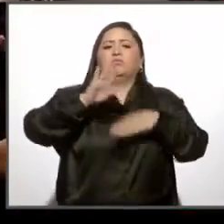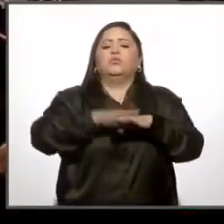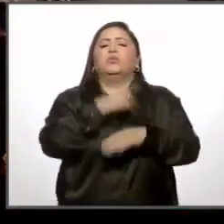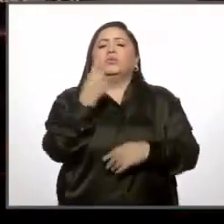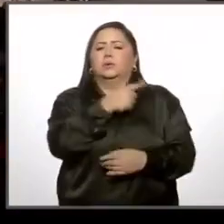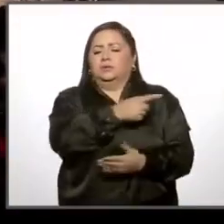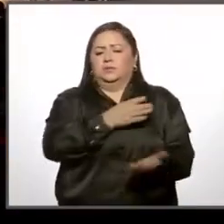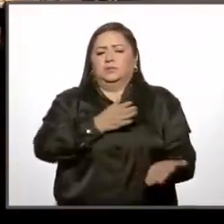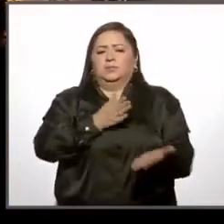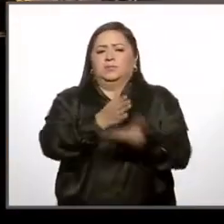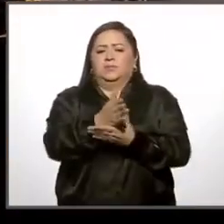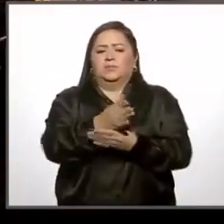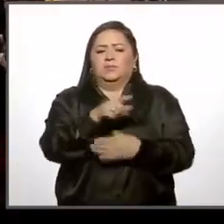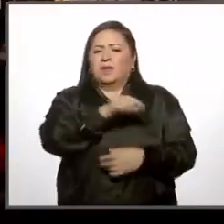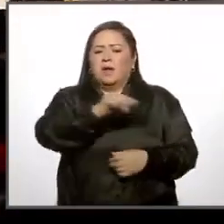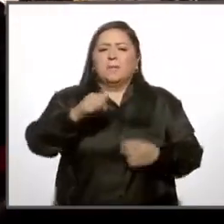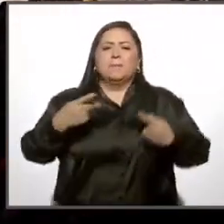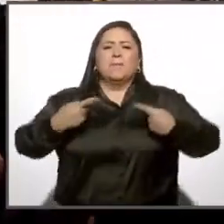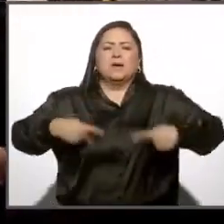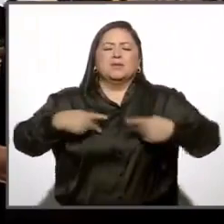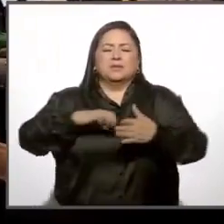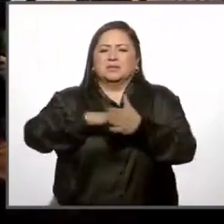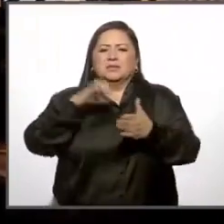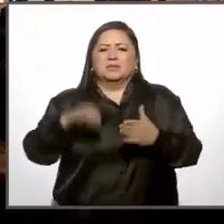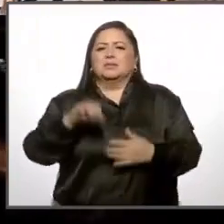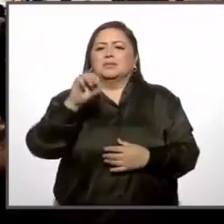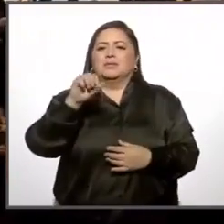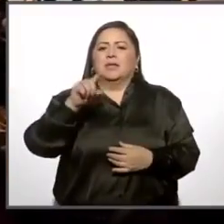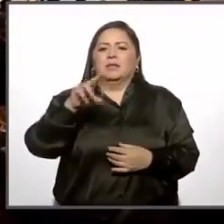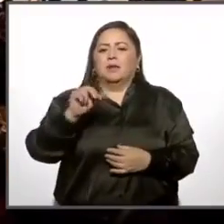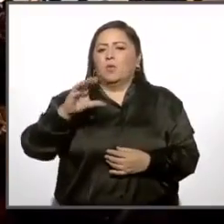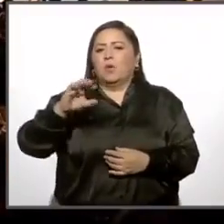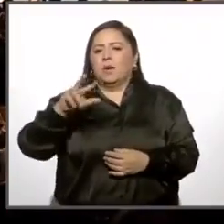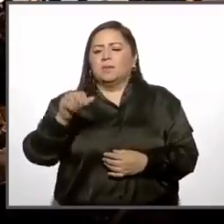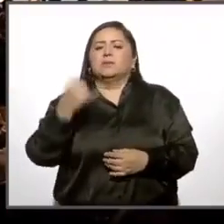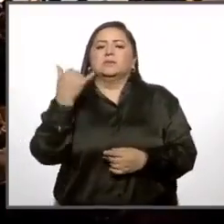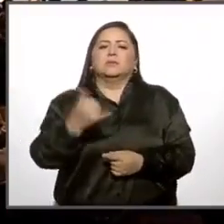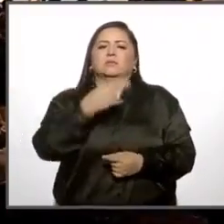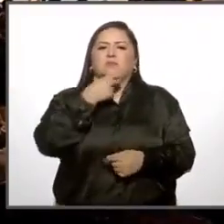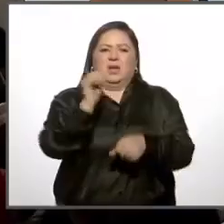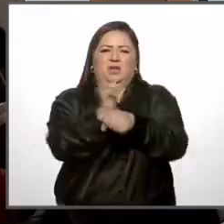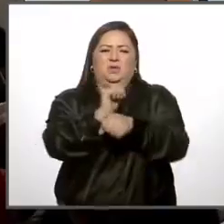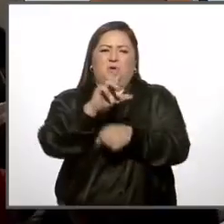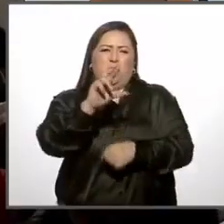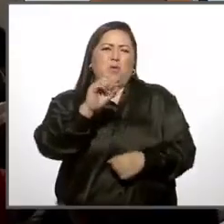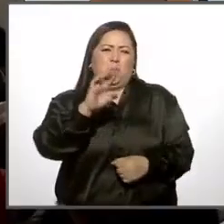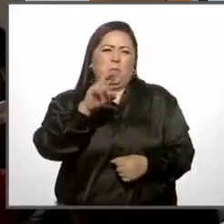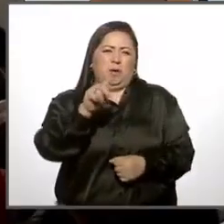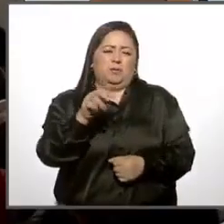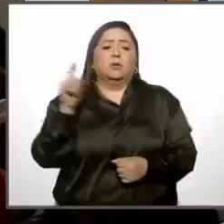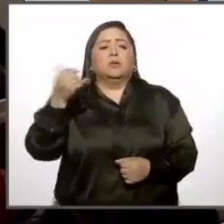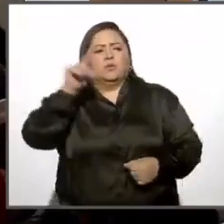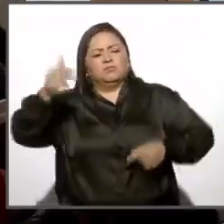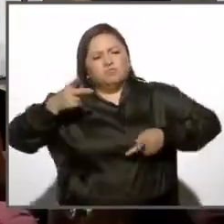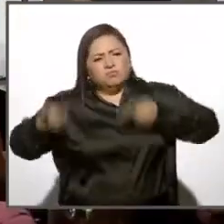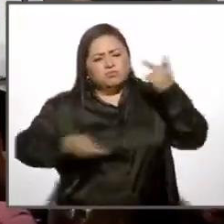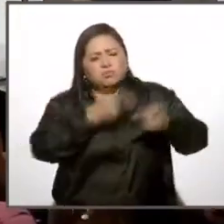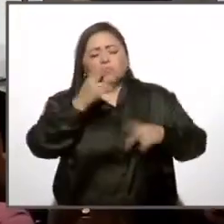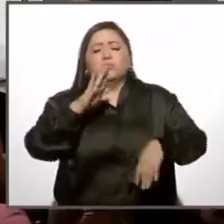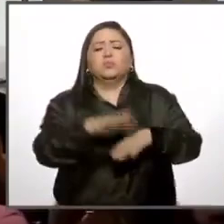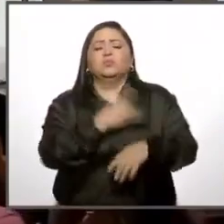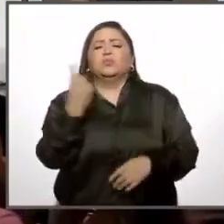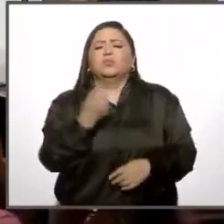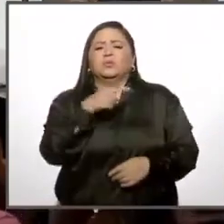introducido entre sus filas a personajes como Sandra Cuevas y Roberto Palazuelos. Asimismo, le cuestionaron por los